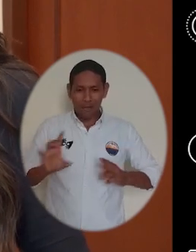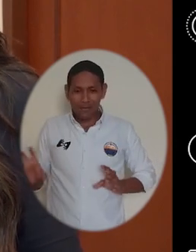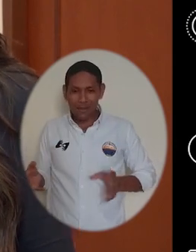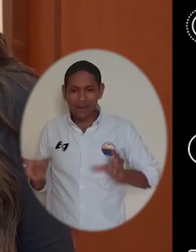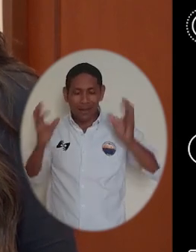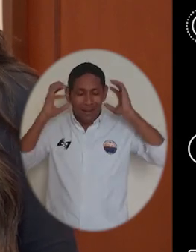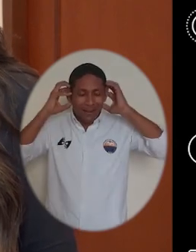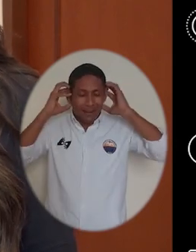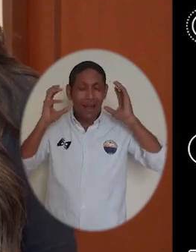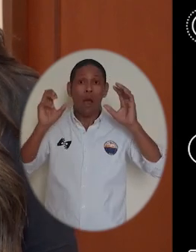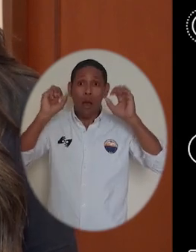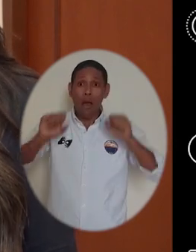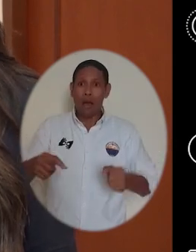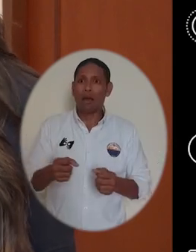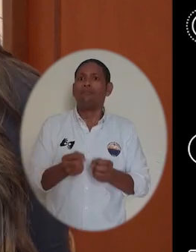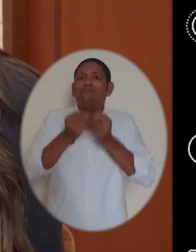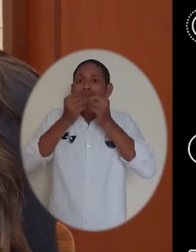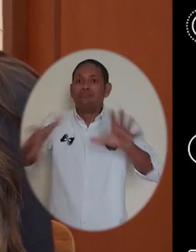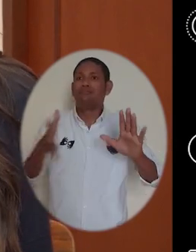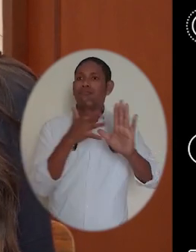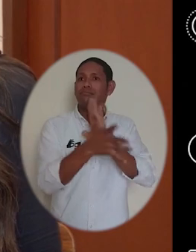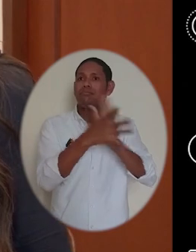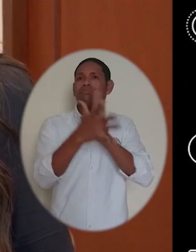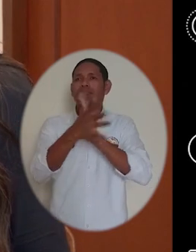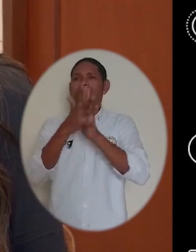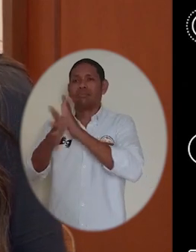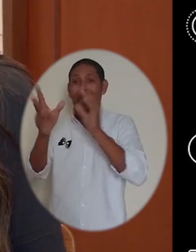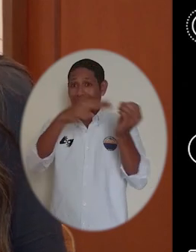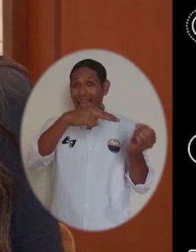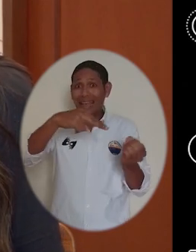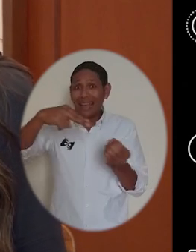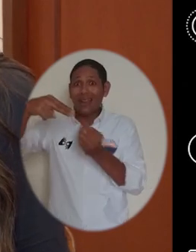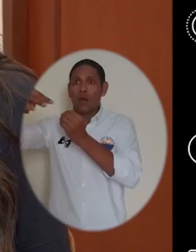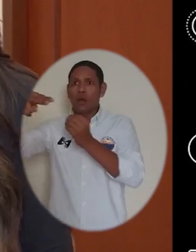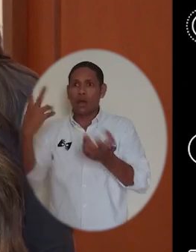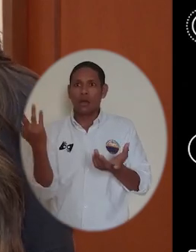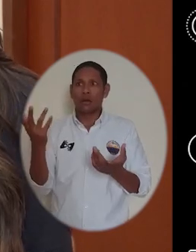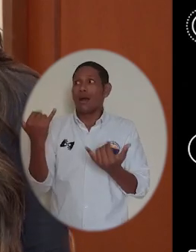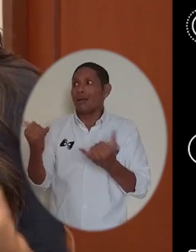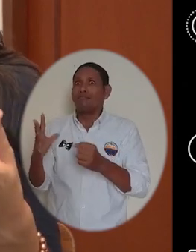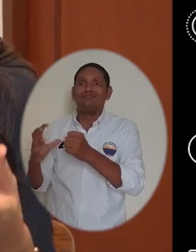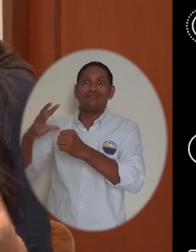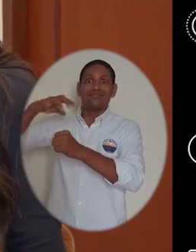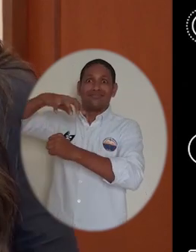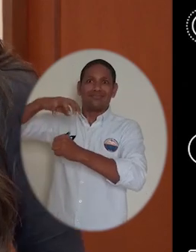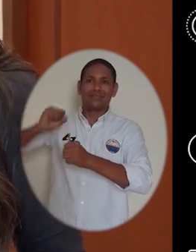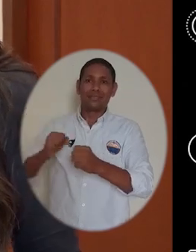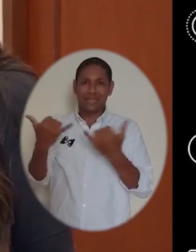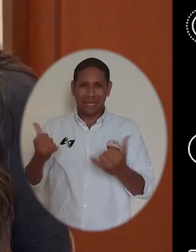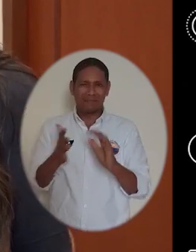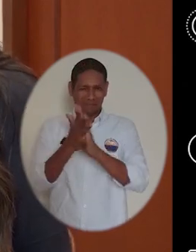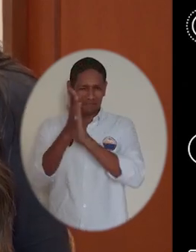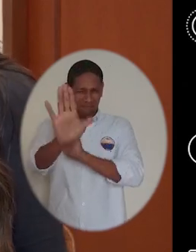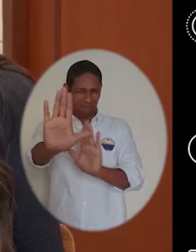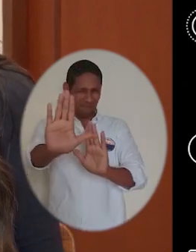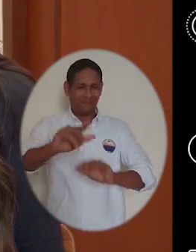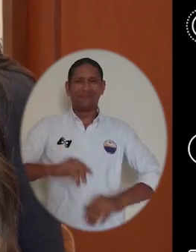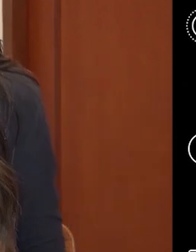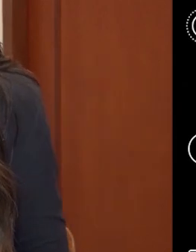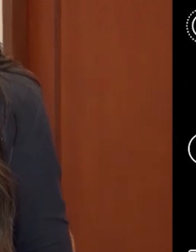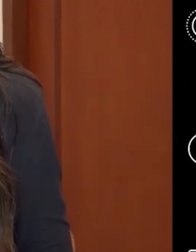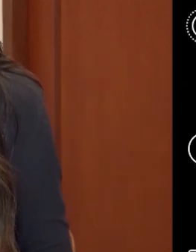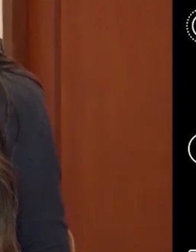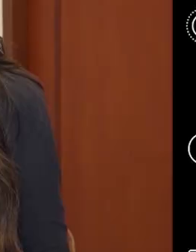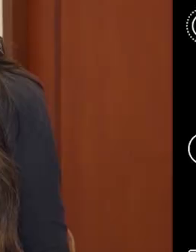Unimagdalena Radio se ha convertido en una plataforma alternativa de información y educación en tiempos del COVID-19. Ya